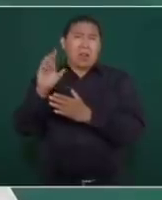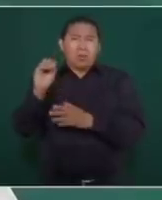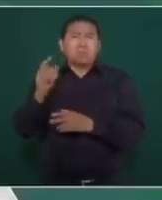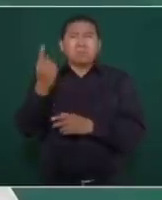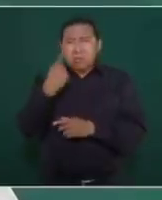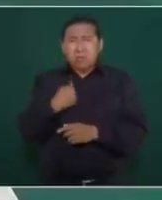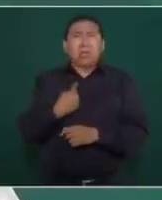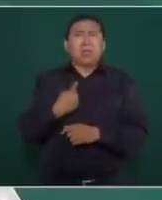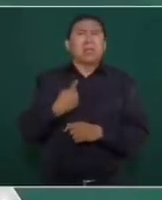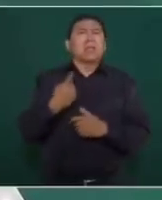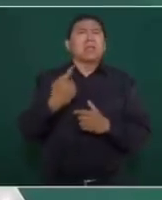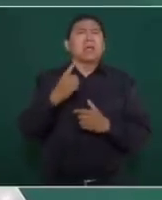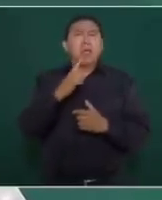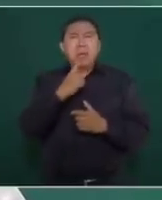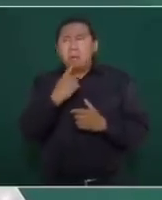me dijo, Andrés Manuel,